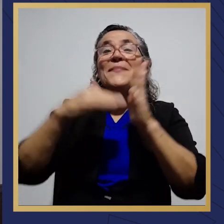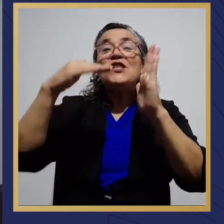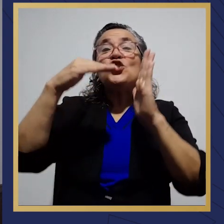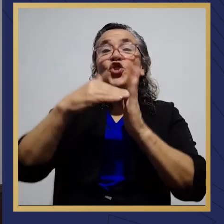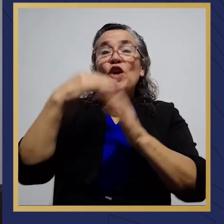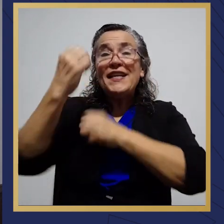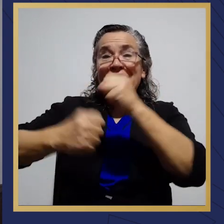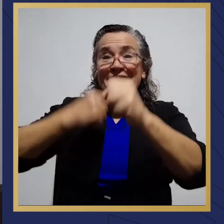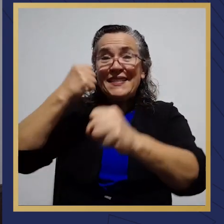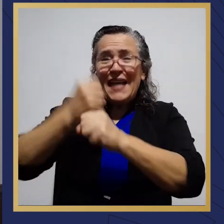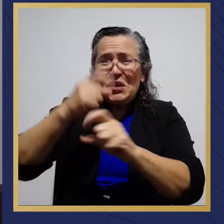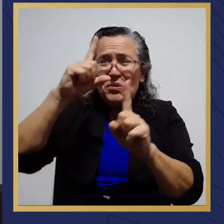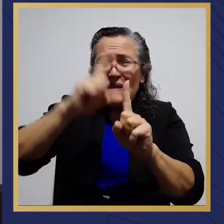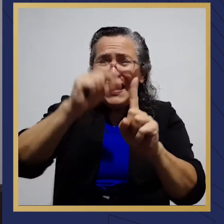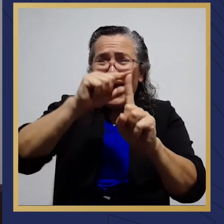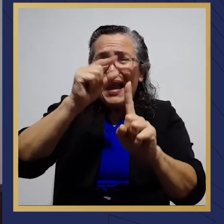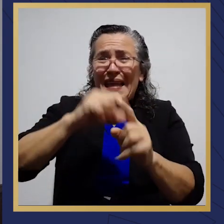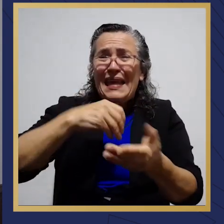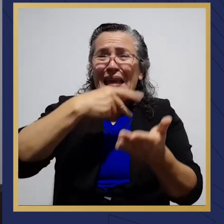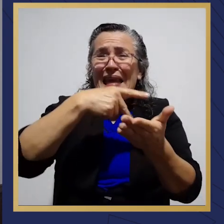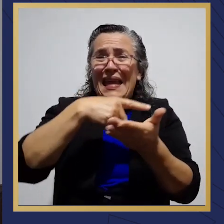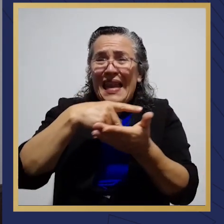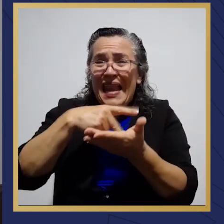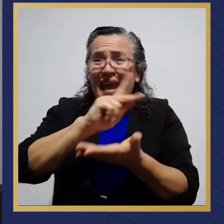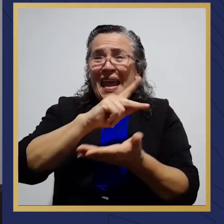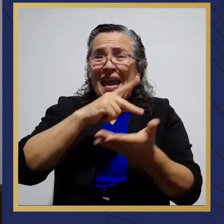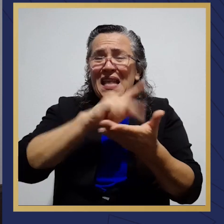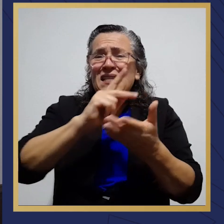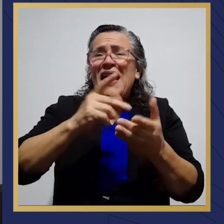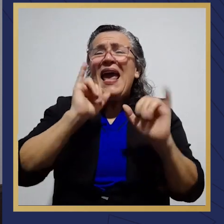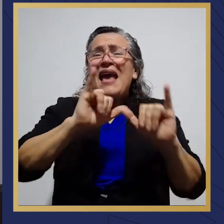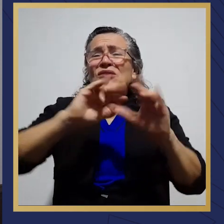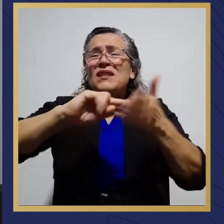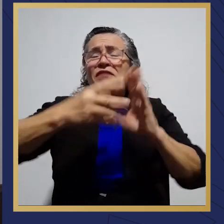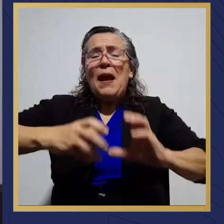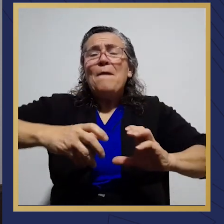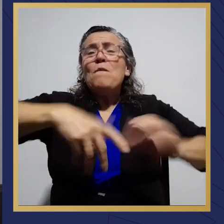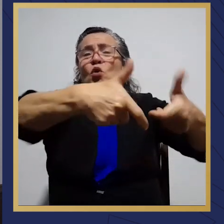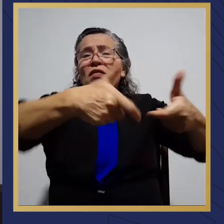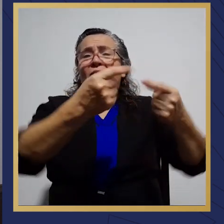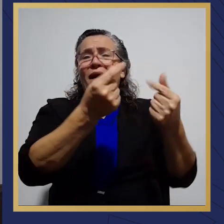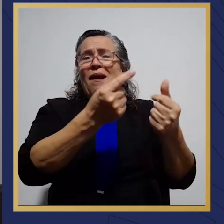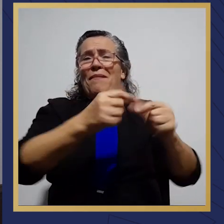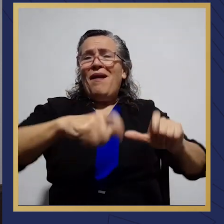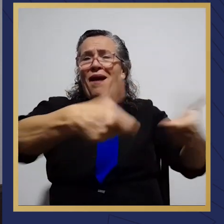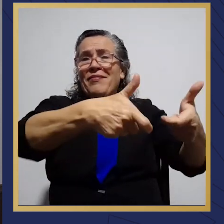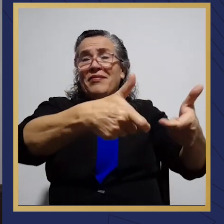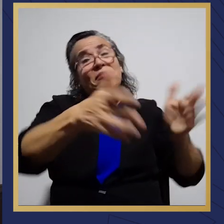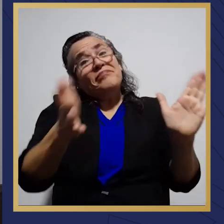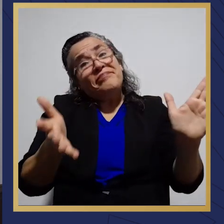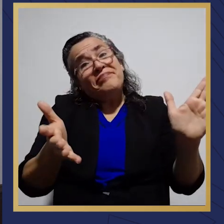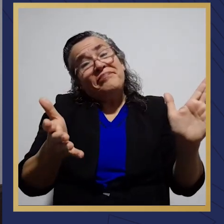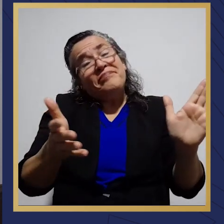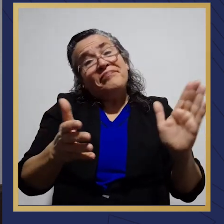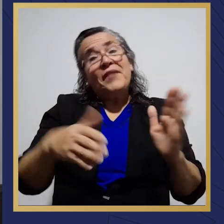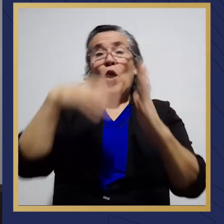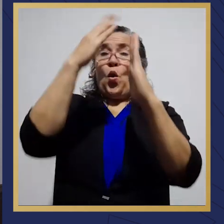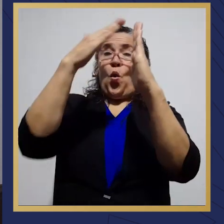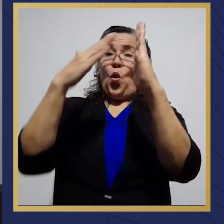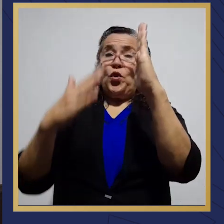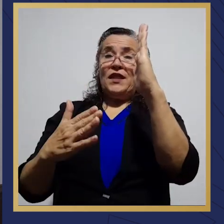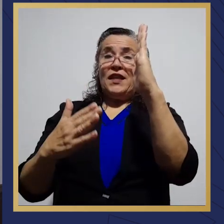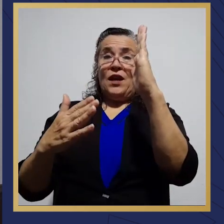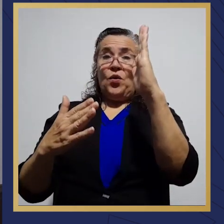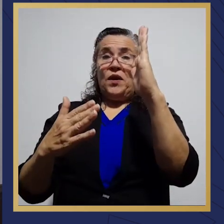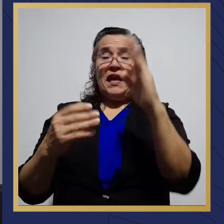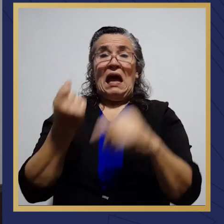30 mil millones de colones al año en alquileres. Eso es botar la plata. Usted lo sabe en su casa. Bueno, la